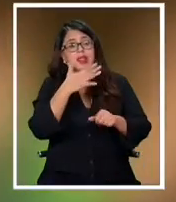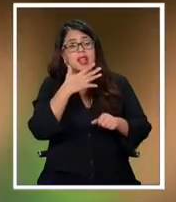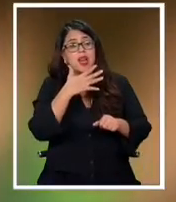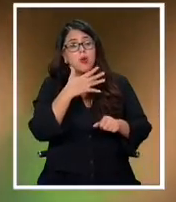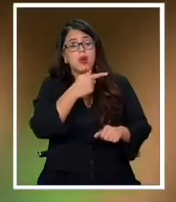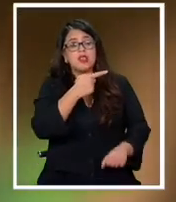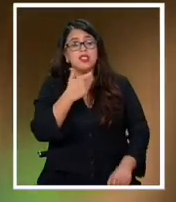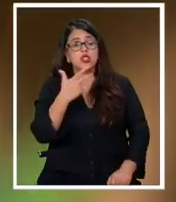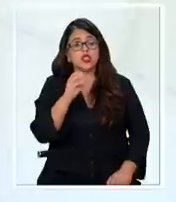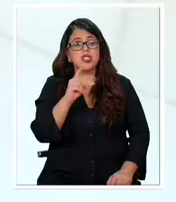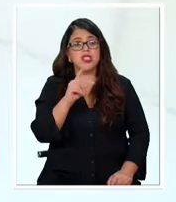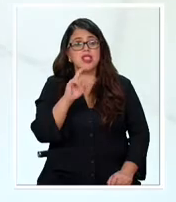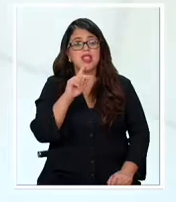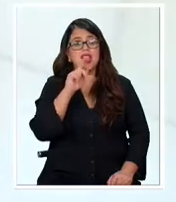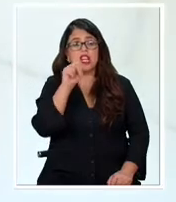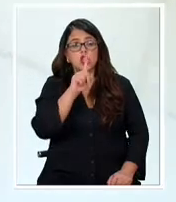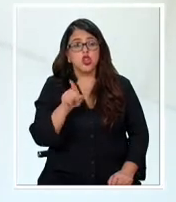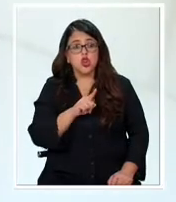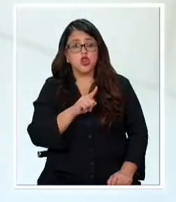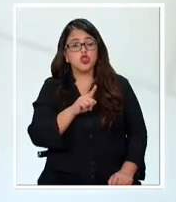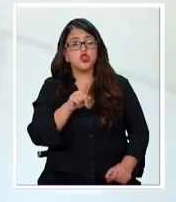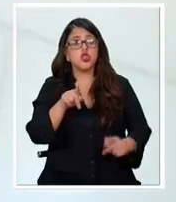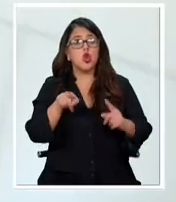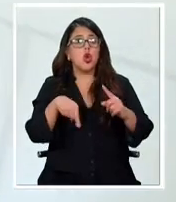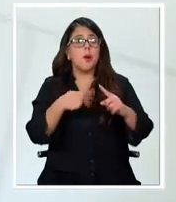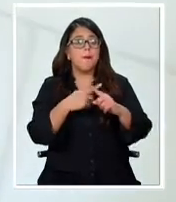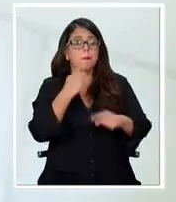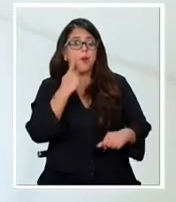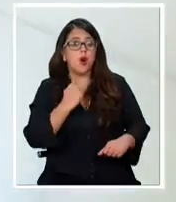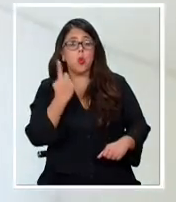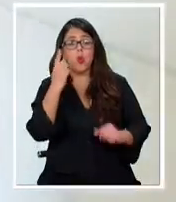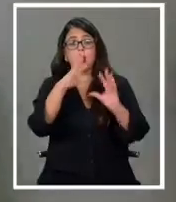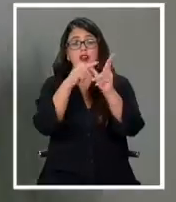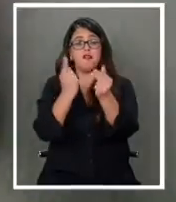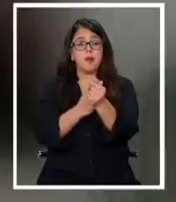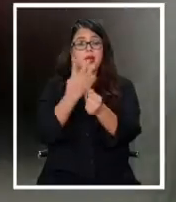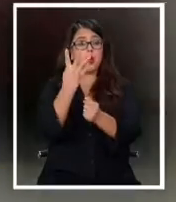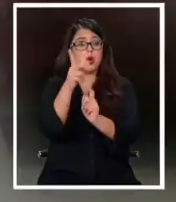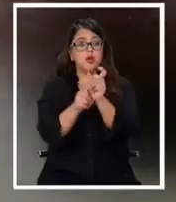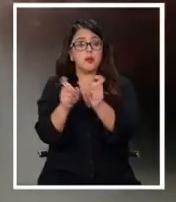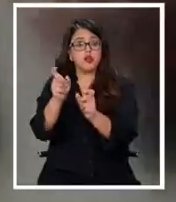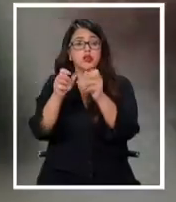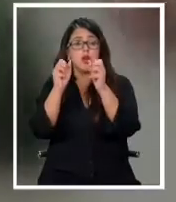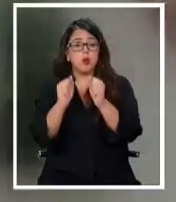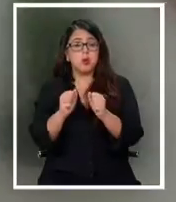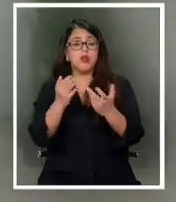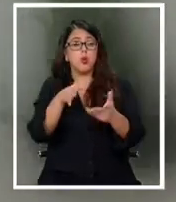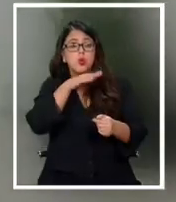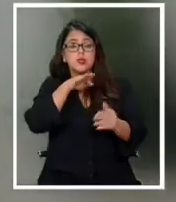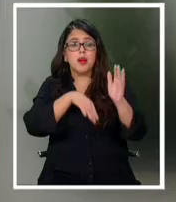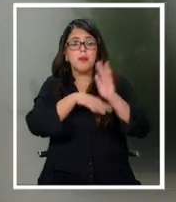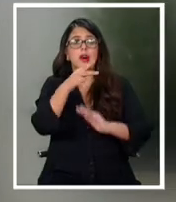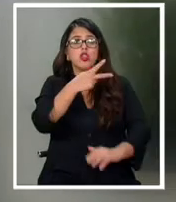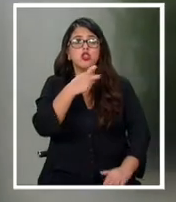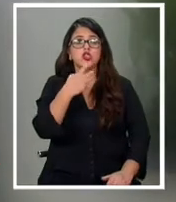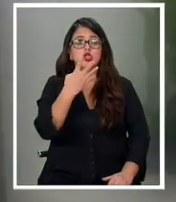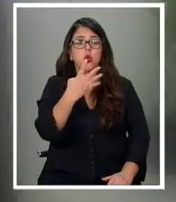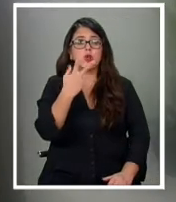promedio es de 170 litros al día. Una familia de cuatro integrantes puede llegar a ocupar más de